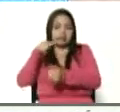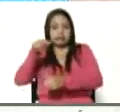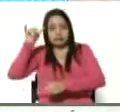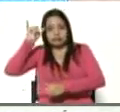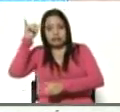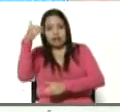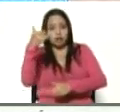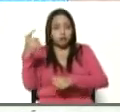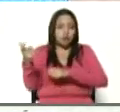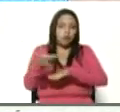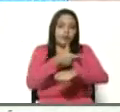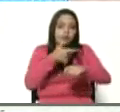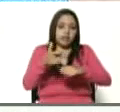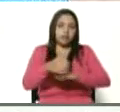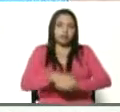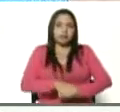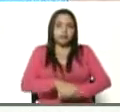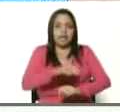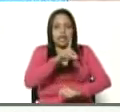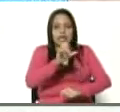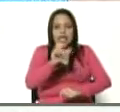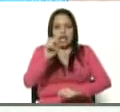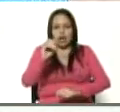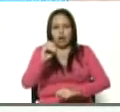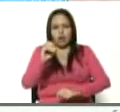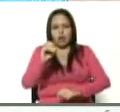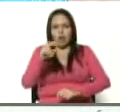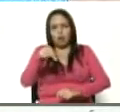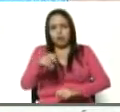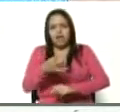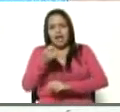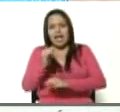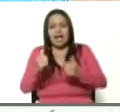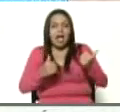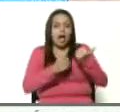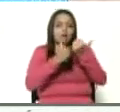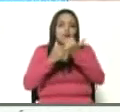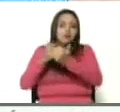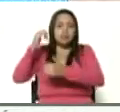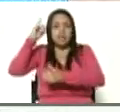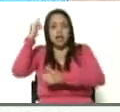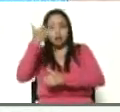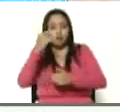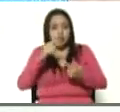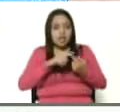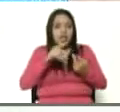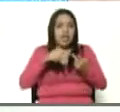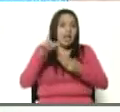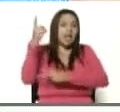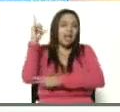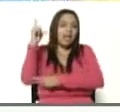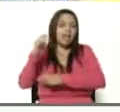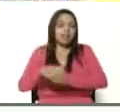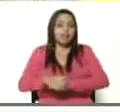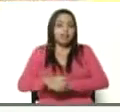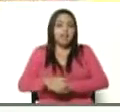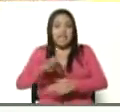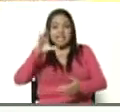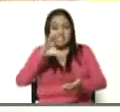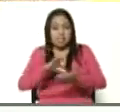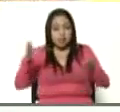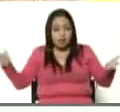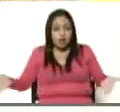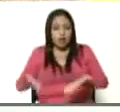nuestro gobernador, Leon Heredia, le ha dado un gran apoyo. Y Yaracuy, el Estado Lara, se han convertido en un centro del